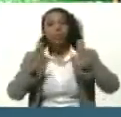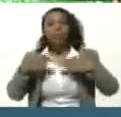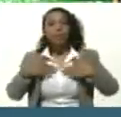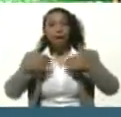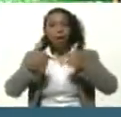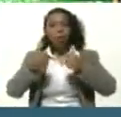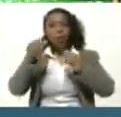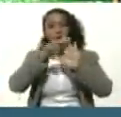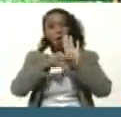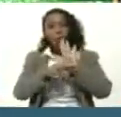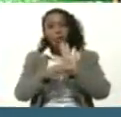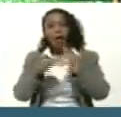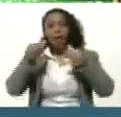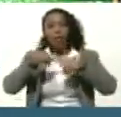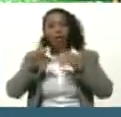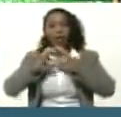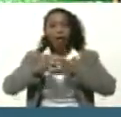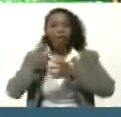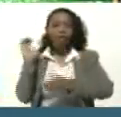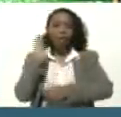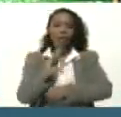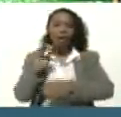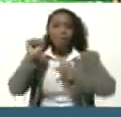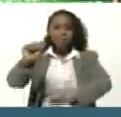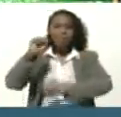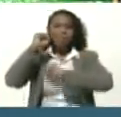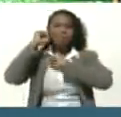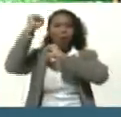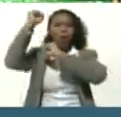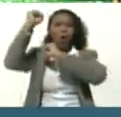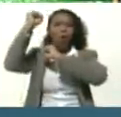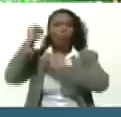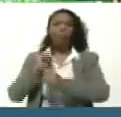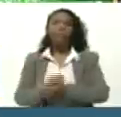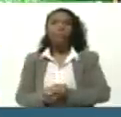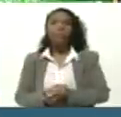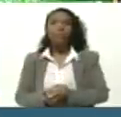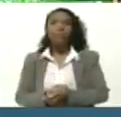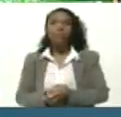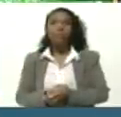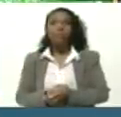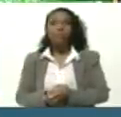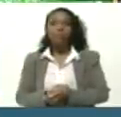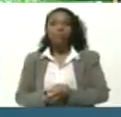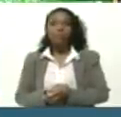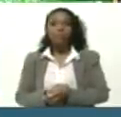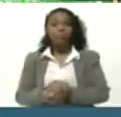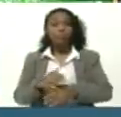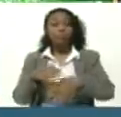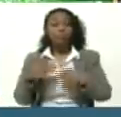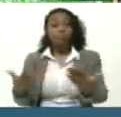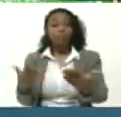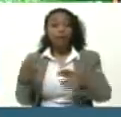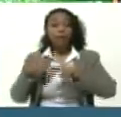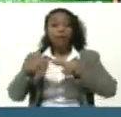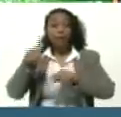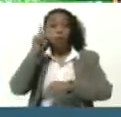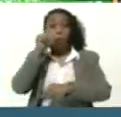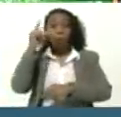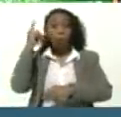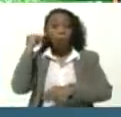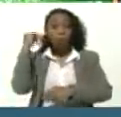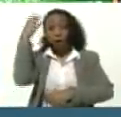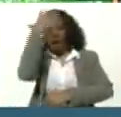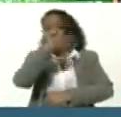Para el regreso Triunfal De niños De Niñas